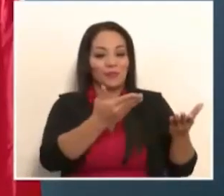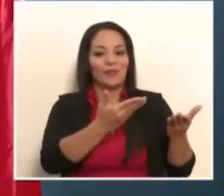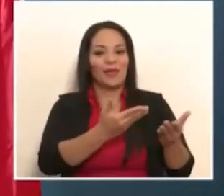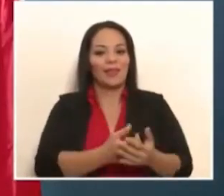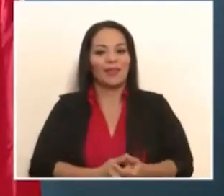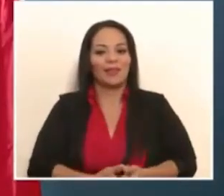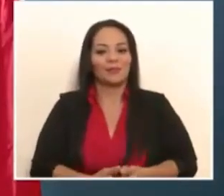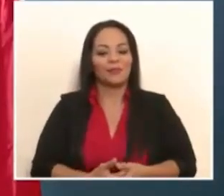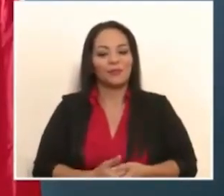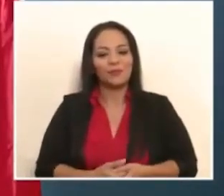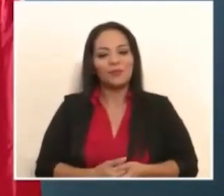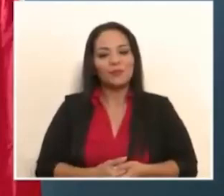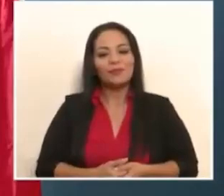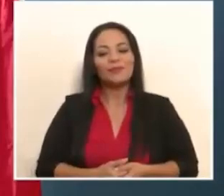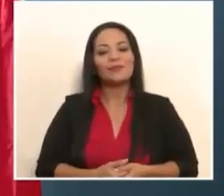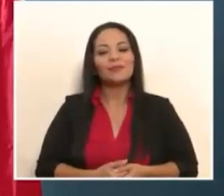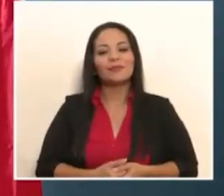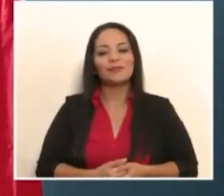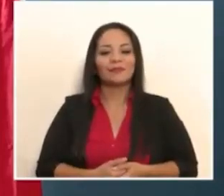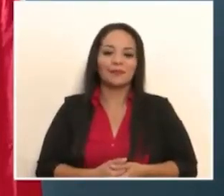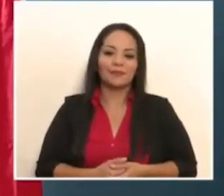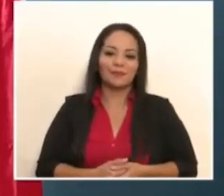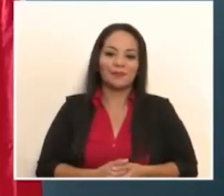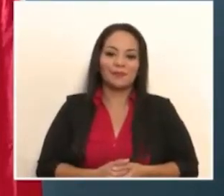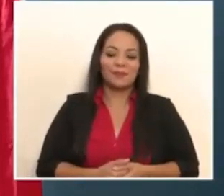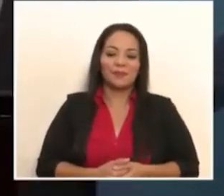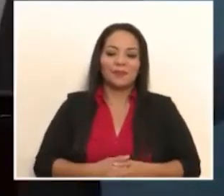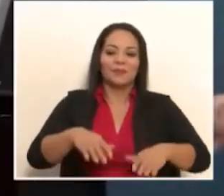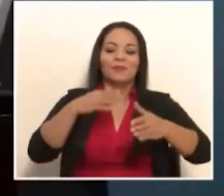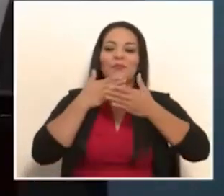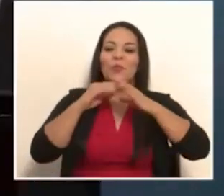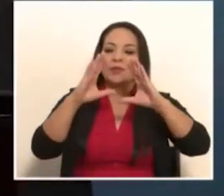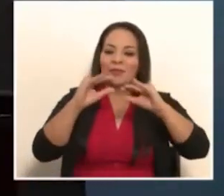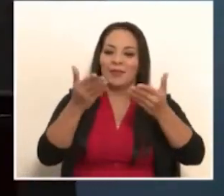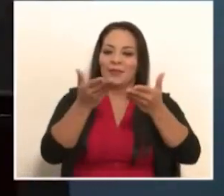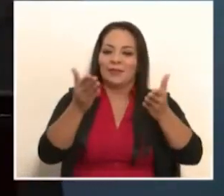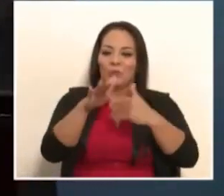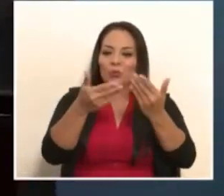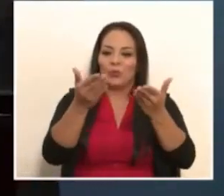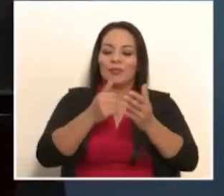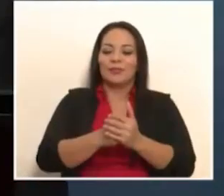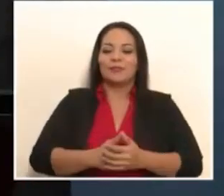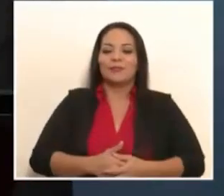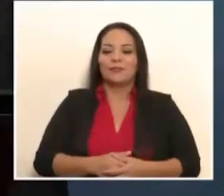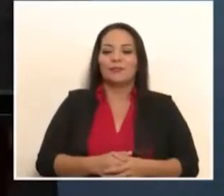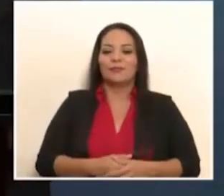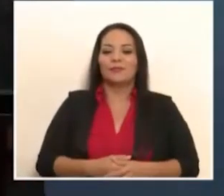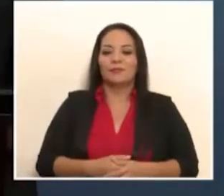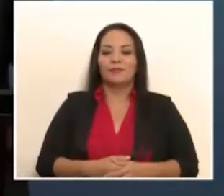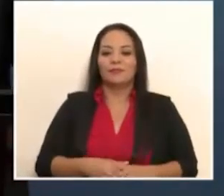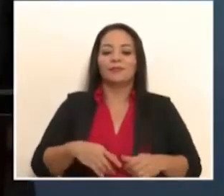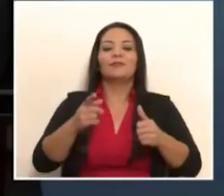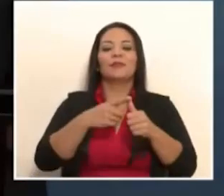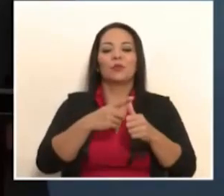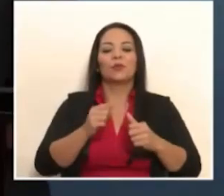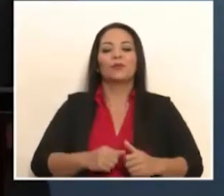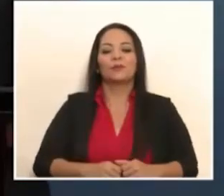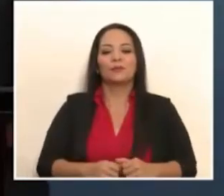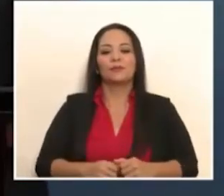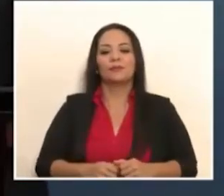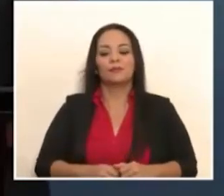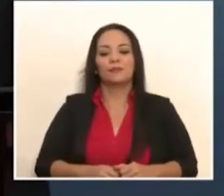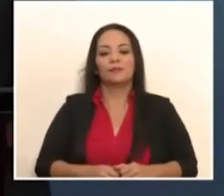Sírvase. Muy buenas tardes, tengan todos ustedes. Primero que nada, quiero dedicar estas